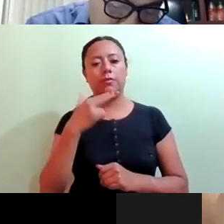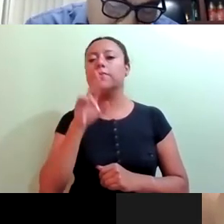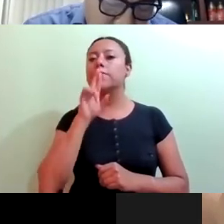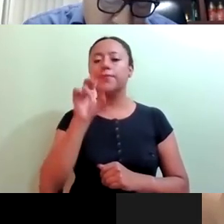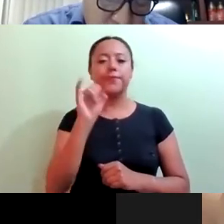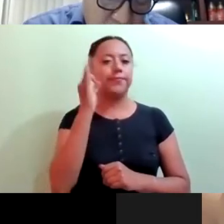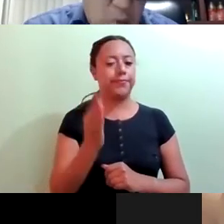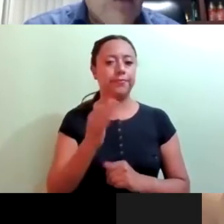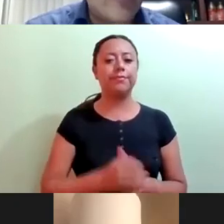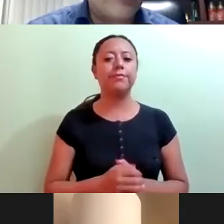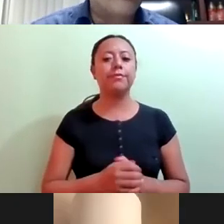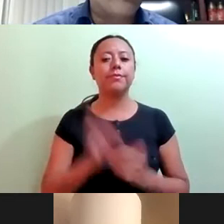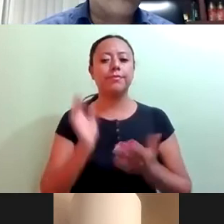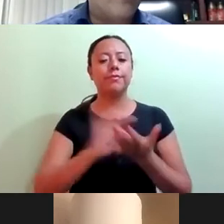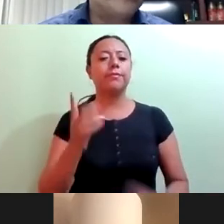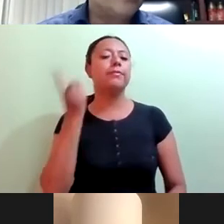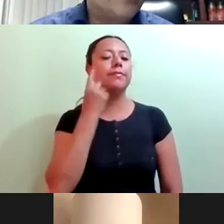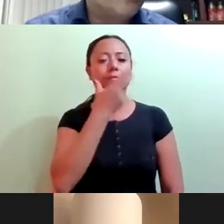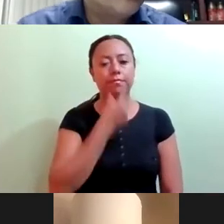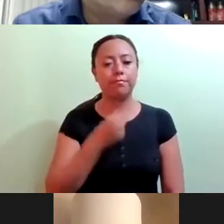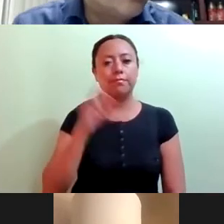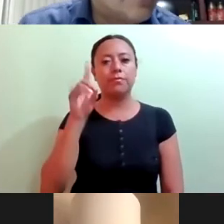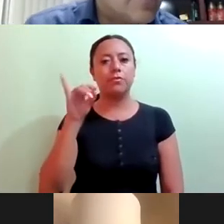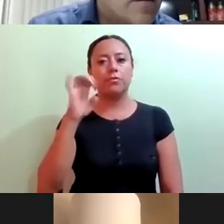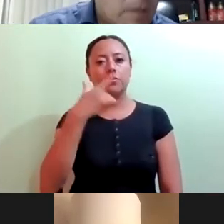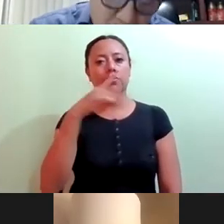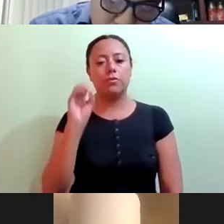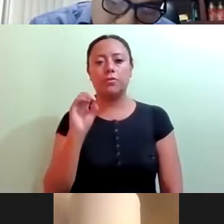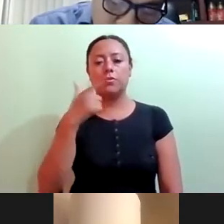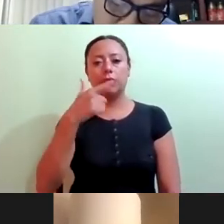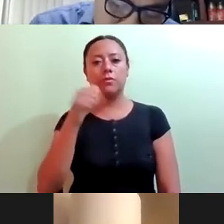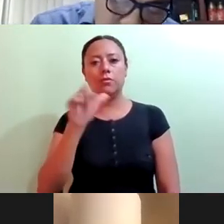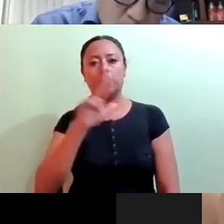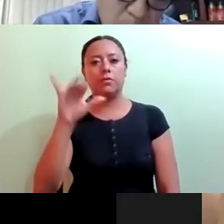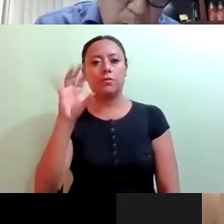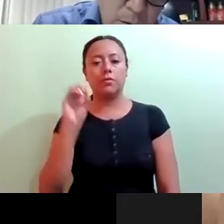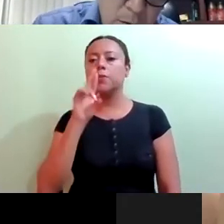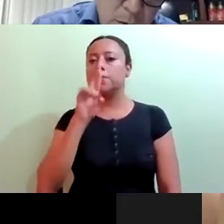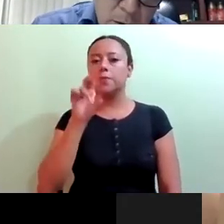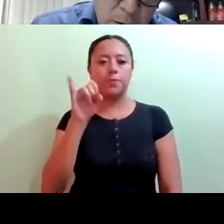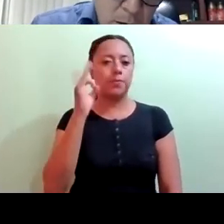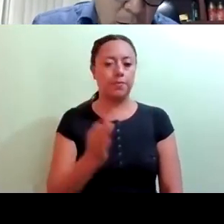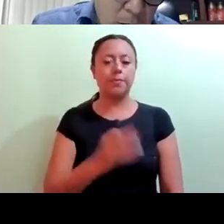Gracias, diputado. Diputado Diego Orlando Garrido López. Diego Garrido, a favor. Gracias, diputado.